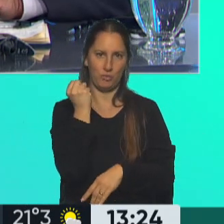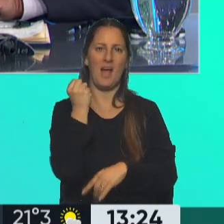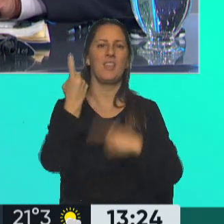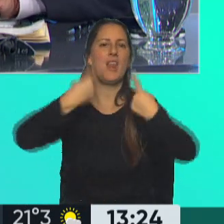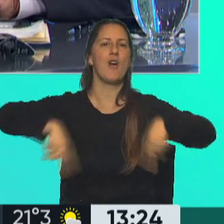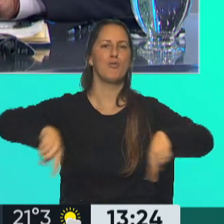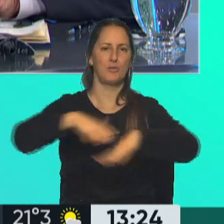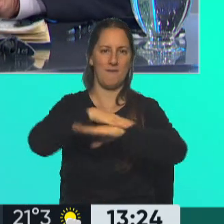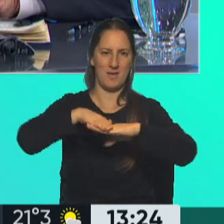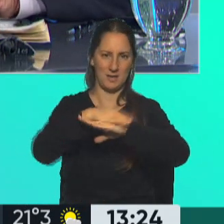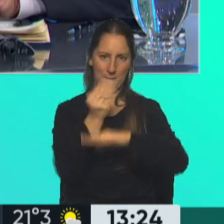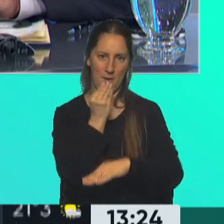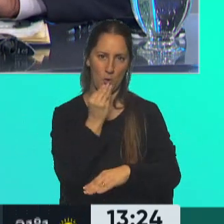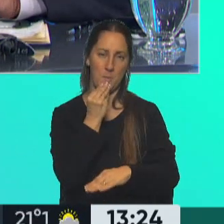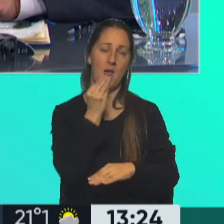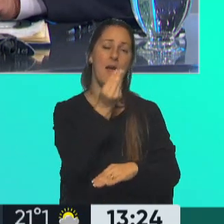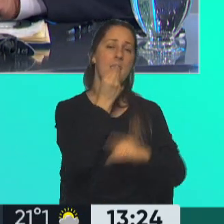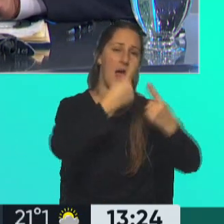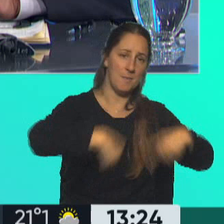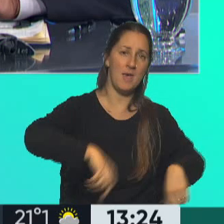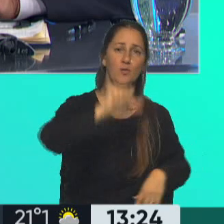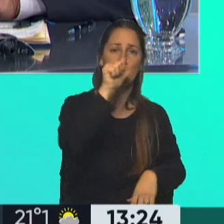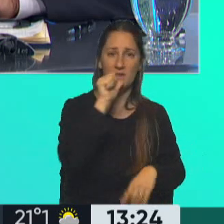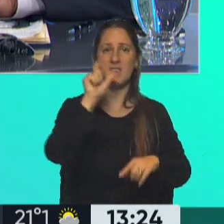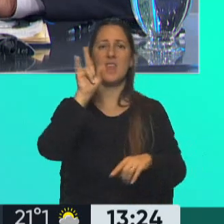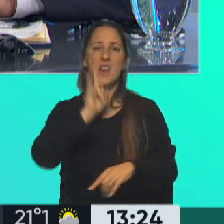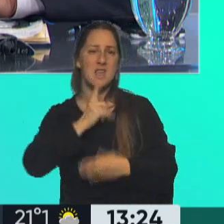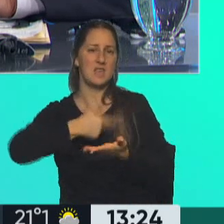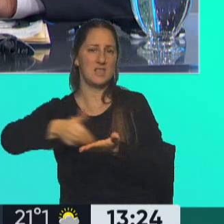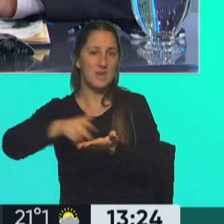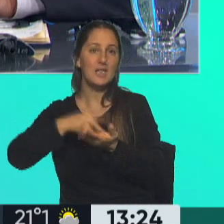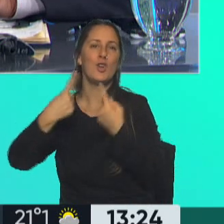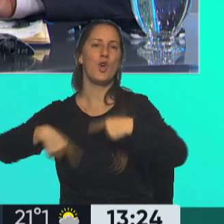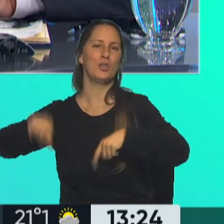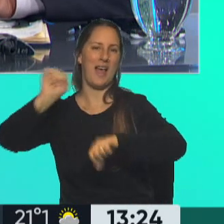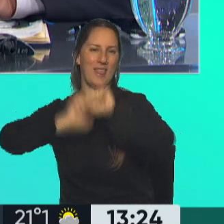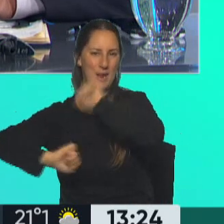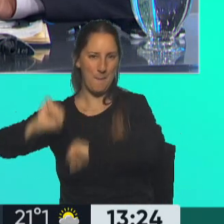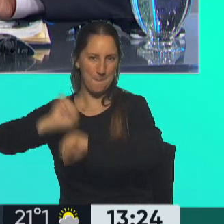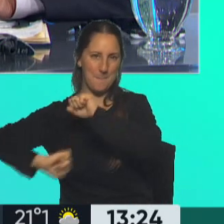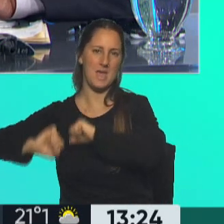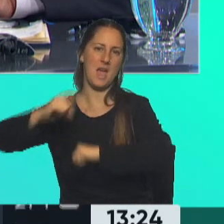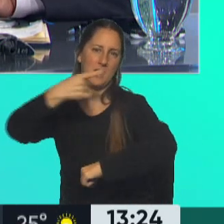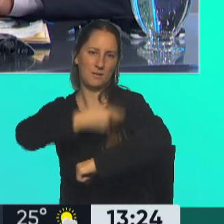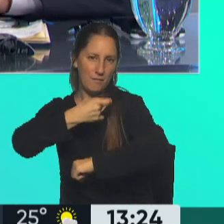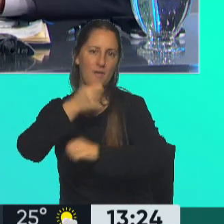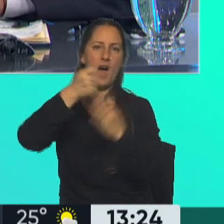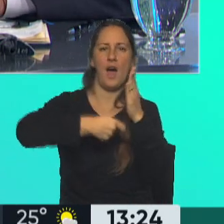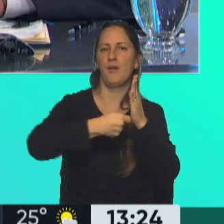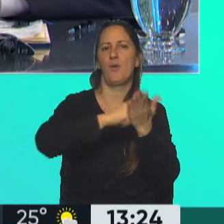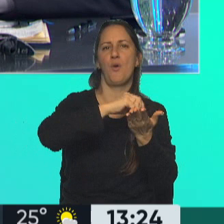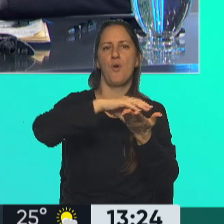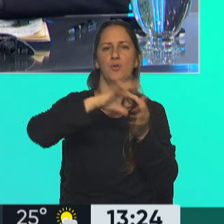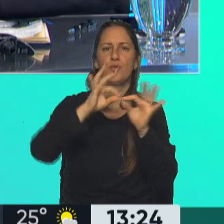básica, tanto lo que tiene que ver con alimentos o bebidas como lácteos e higiene, por ejemplo, arroz, fideos,